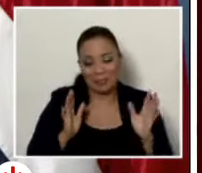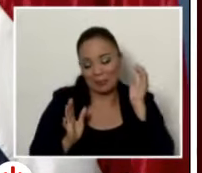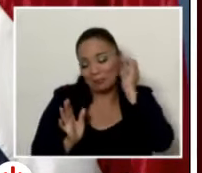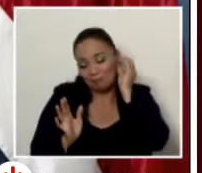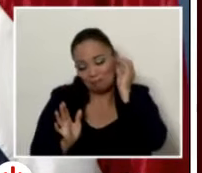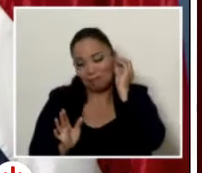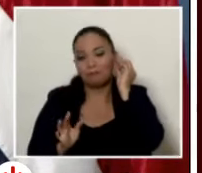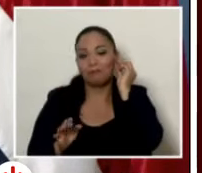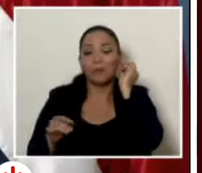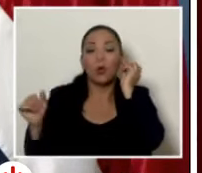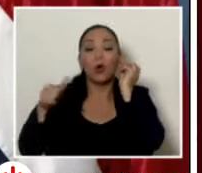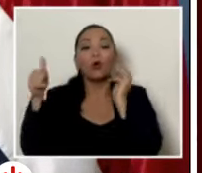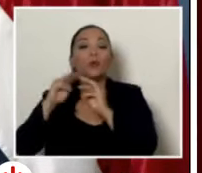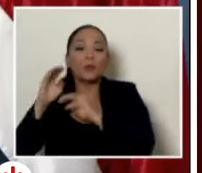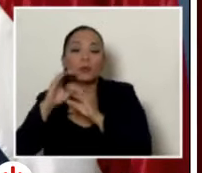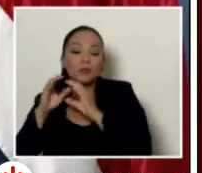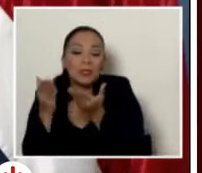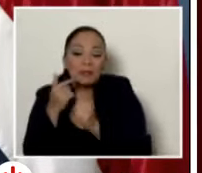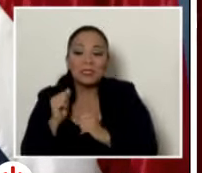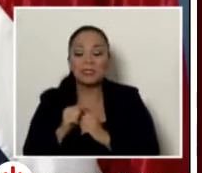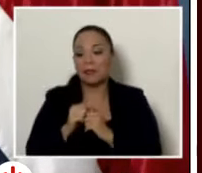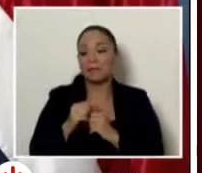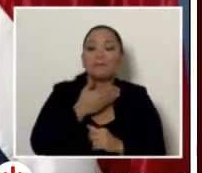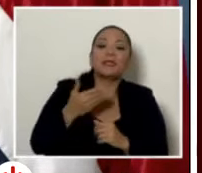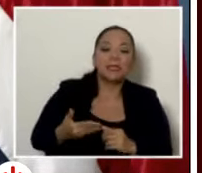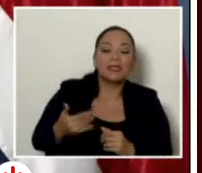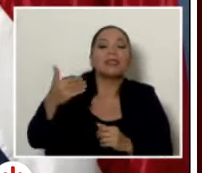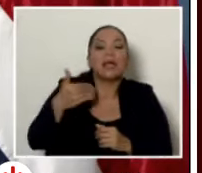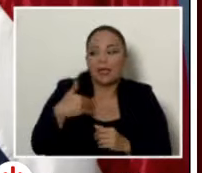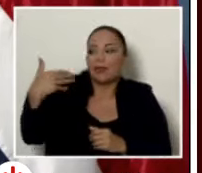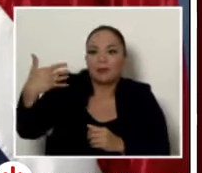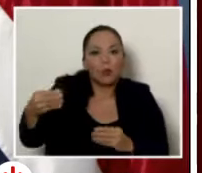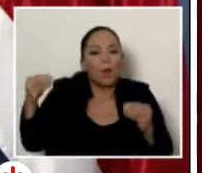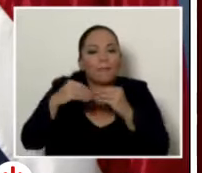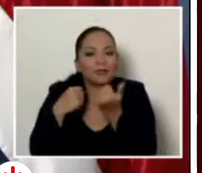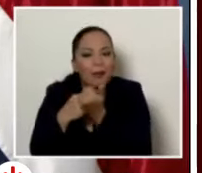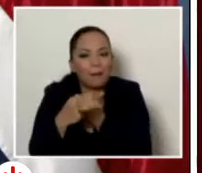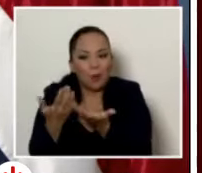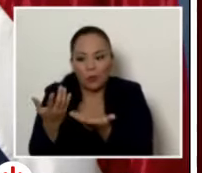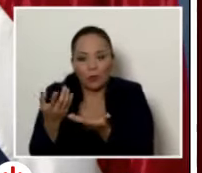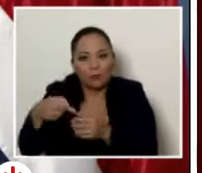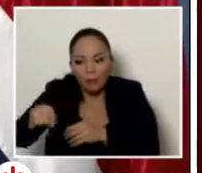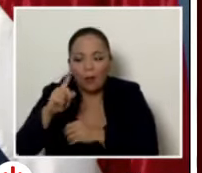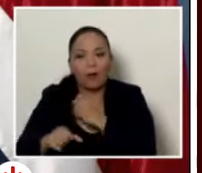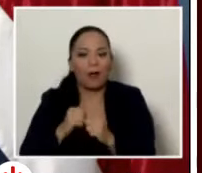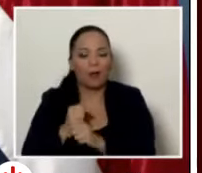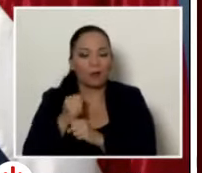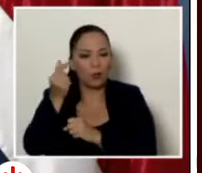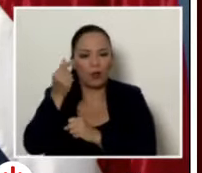el presidente con el mayor apoyo a un año de su gobierno en muchísimos años